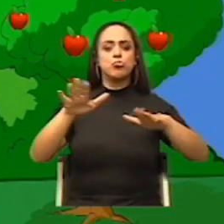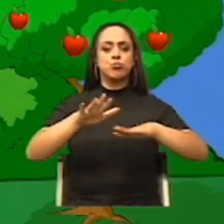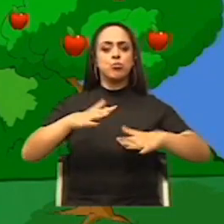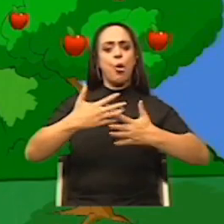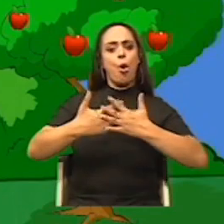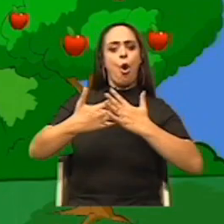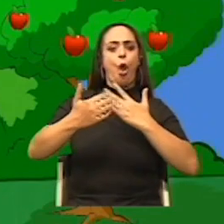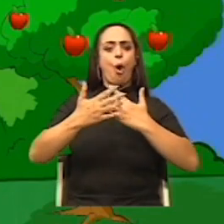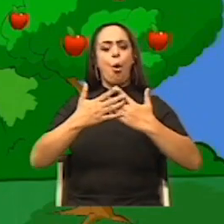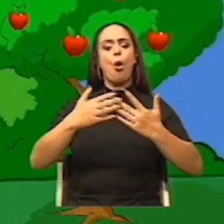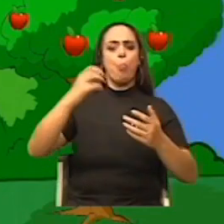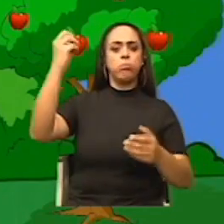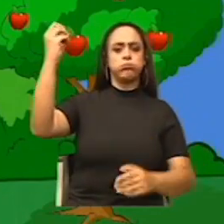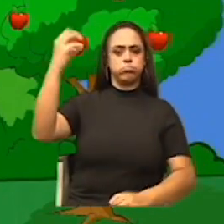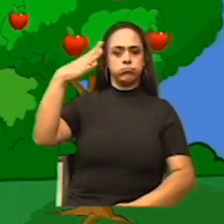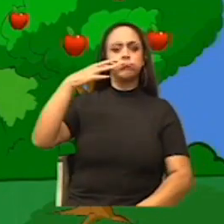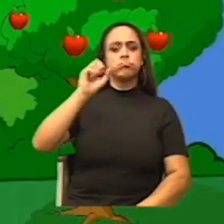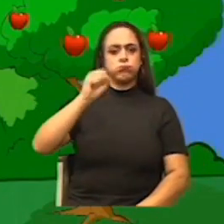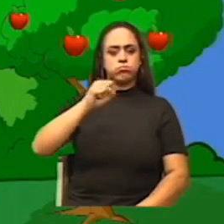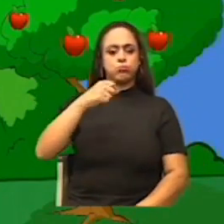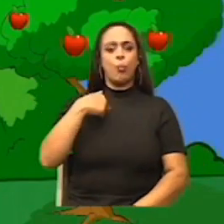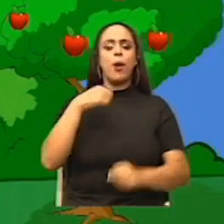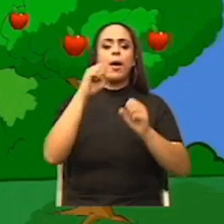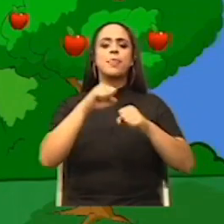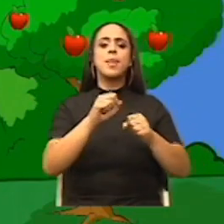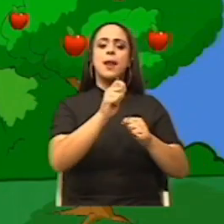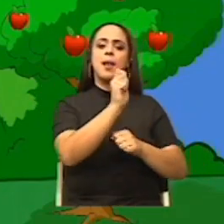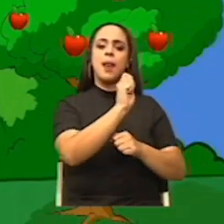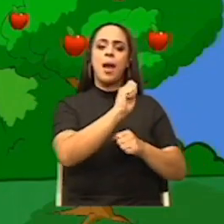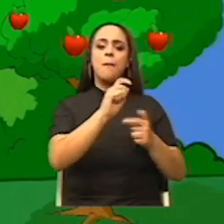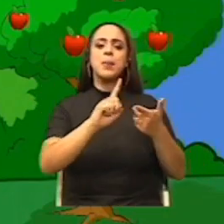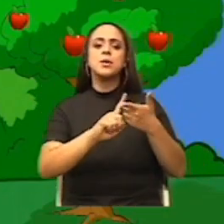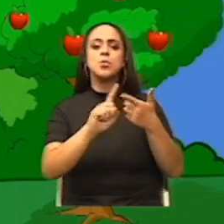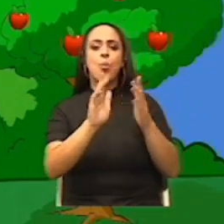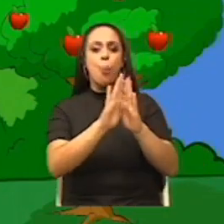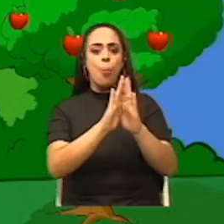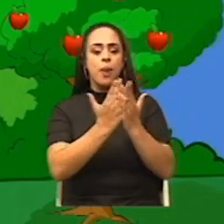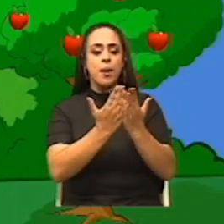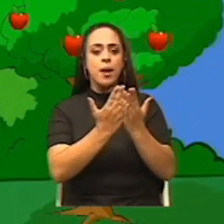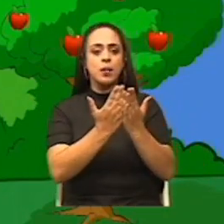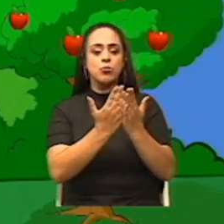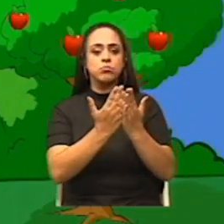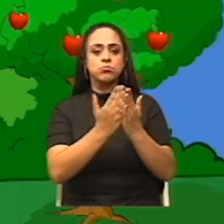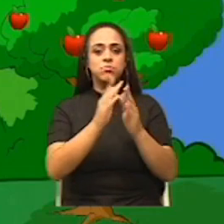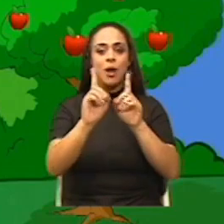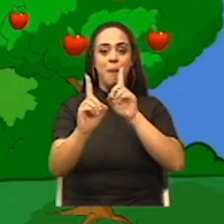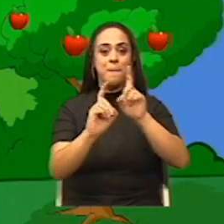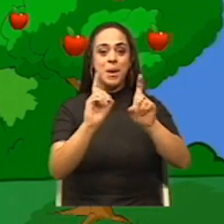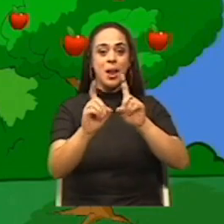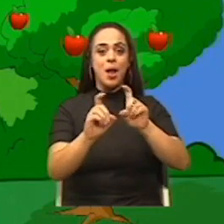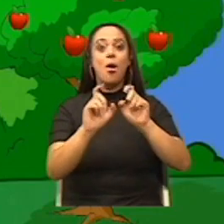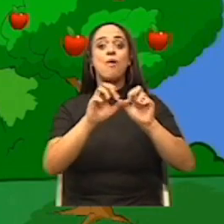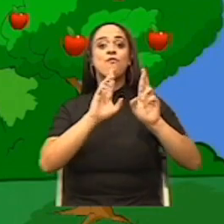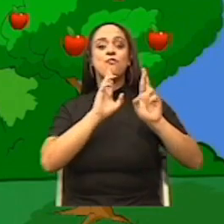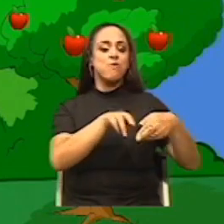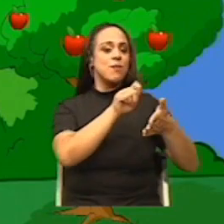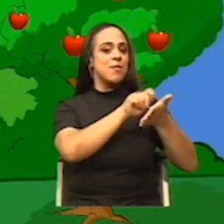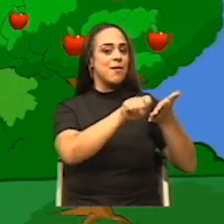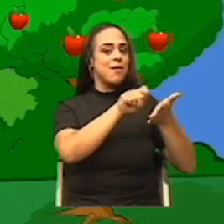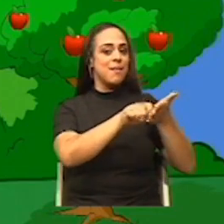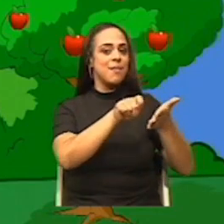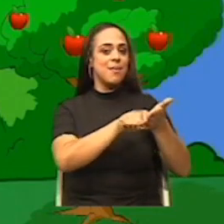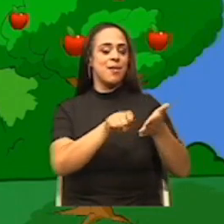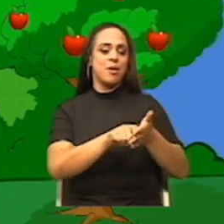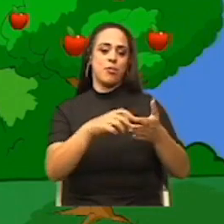iluminación, donde puedan tener un lápiz, un cuaderno, contestar preguntas que vamos a ir realizando durante la